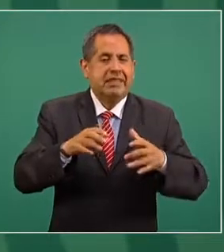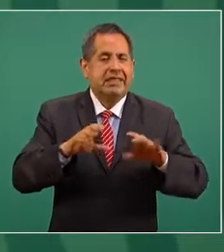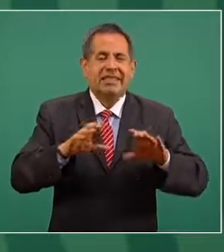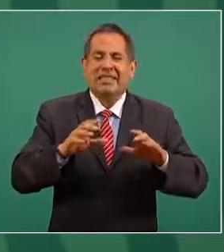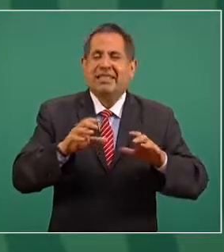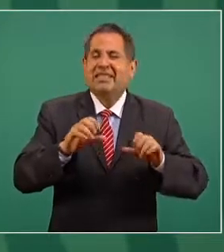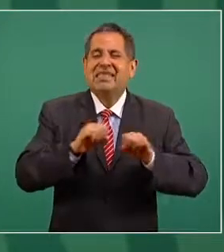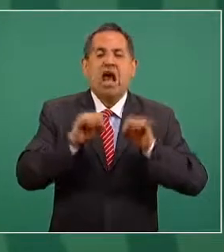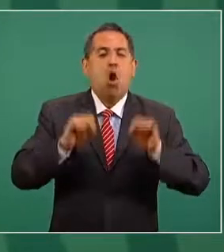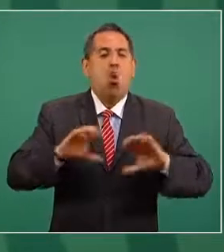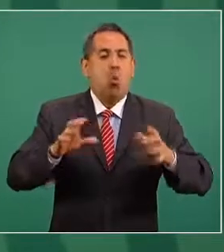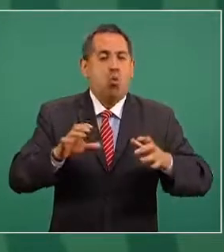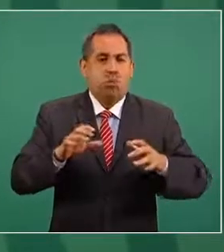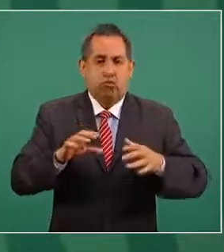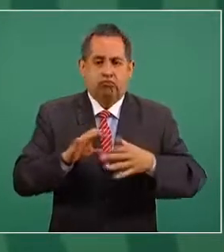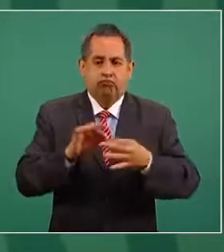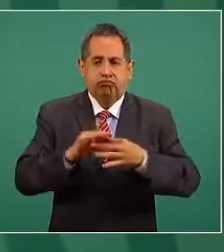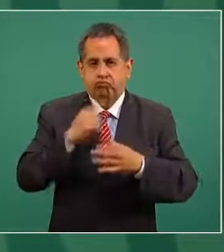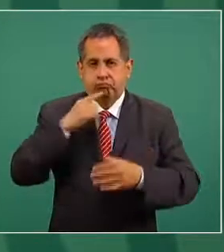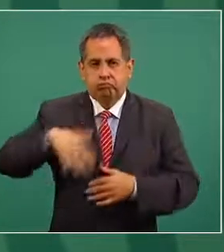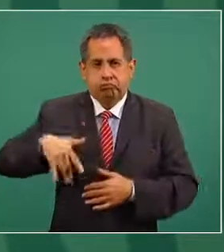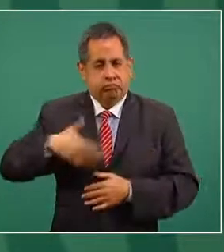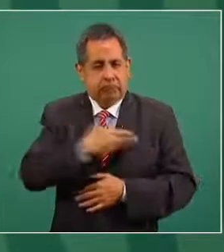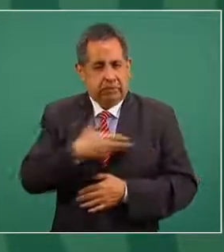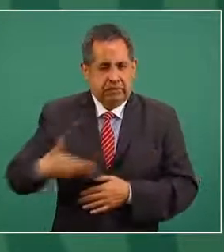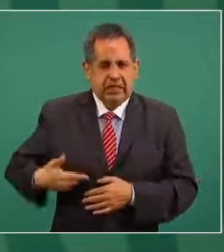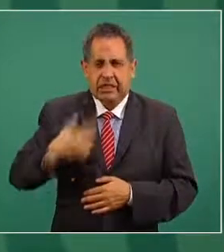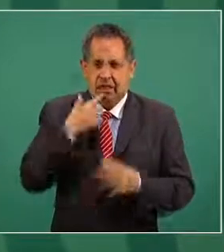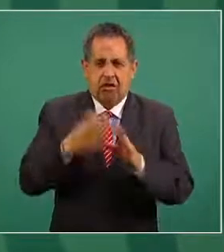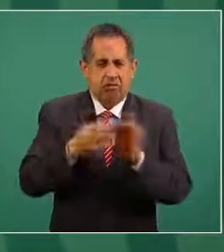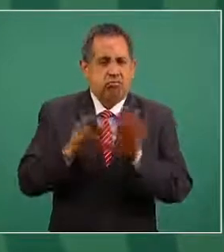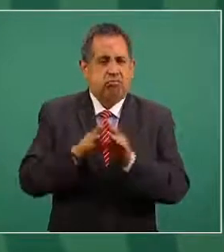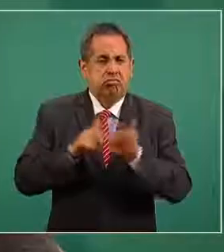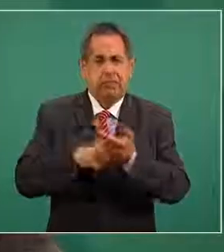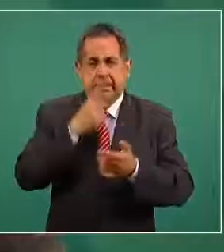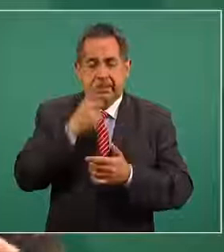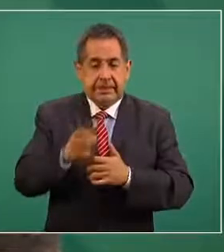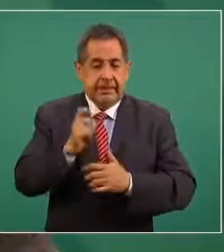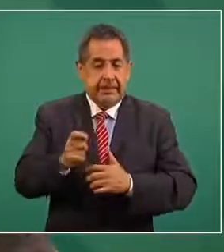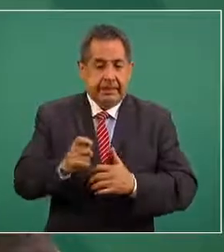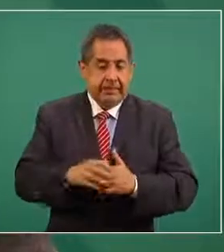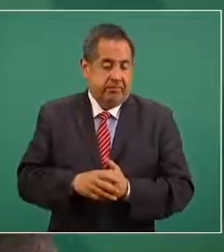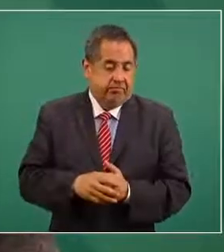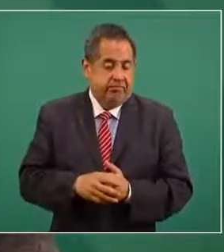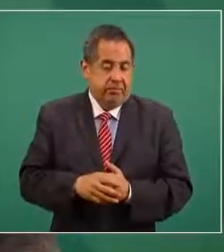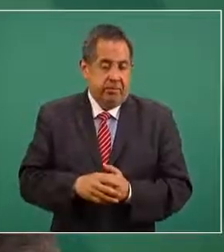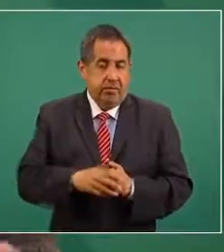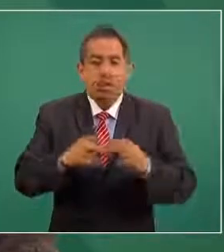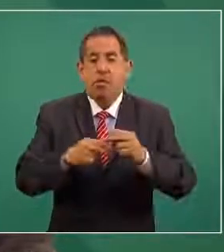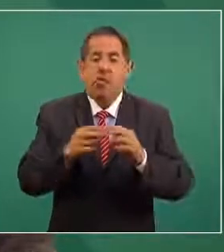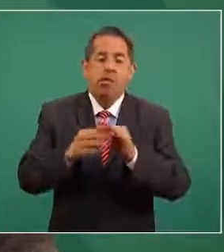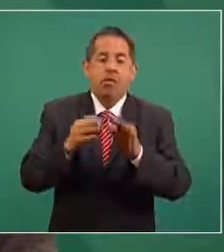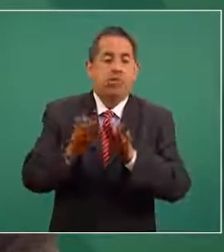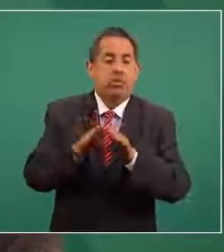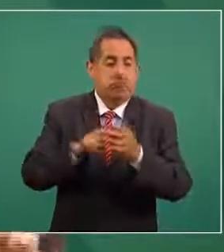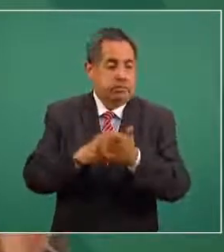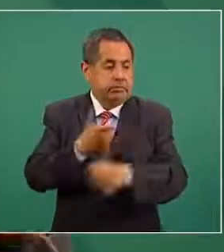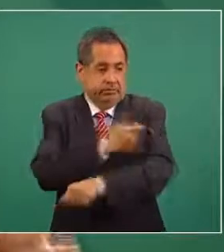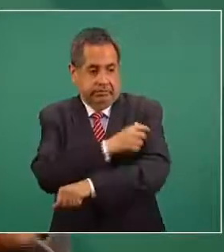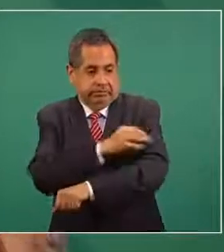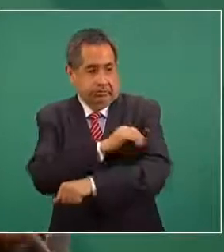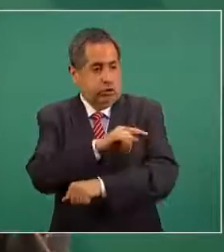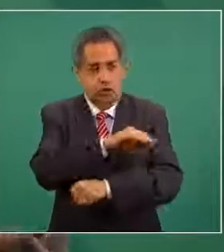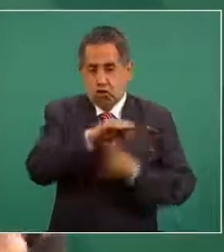como ya acaba de comentar el presidente como lo hemos indicado repetidamente van a ser vacunados